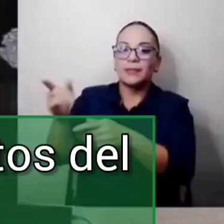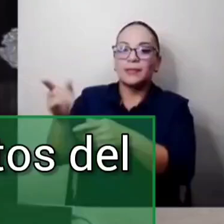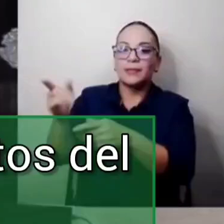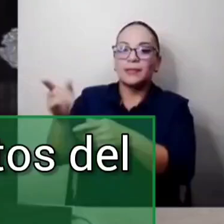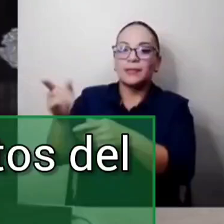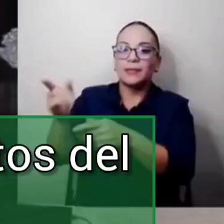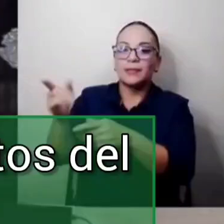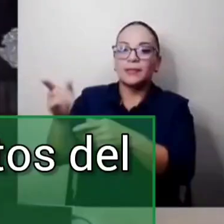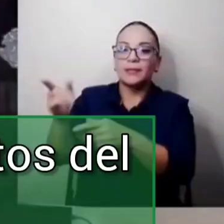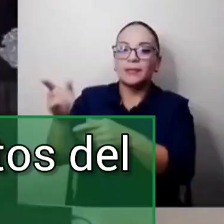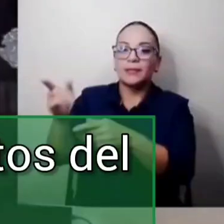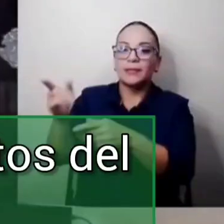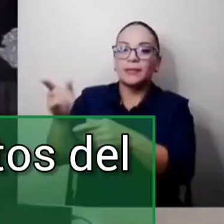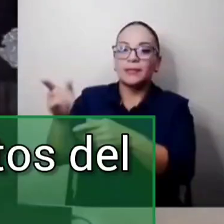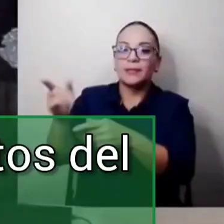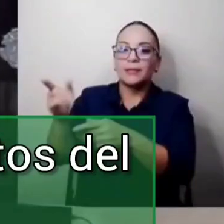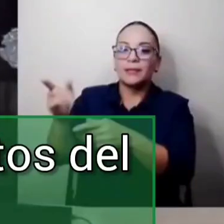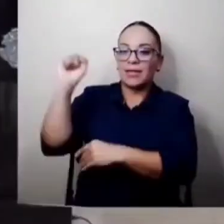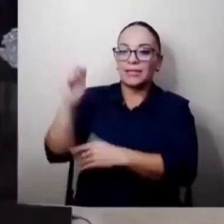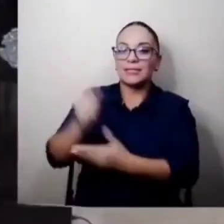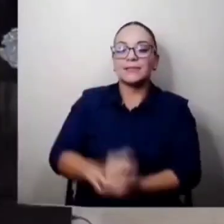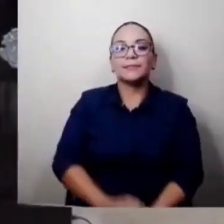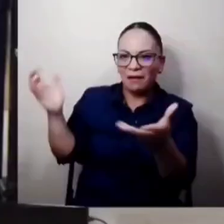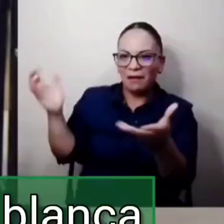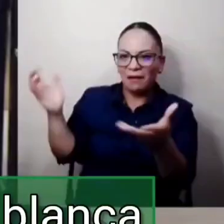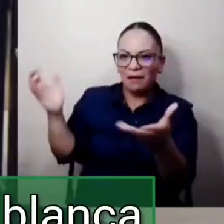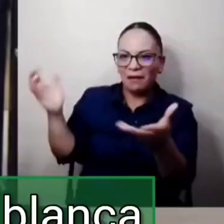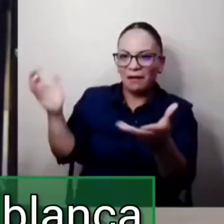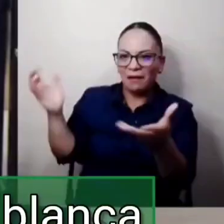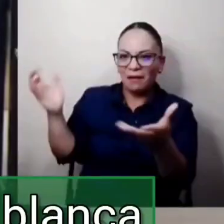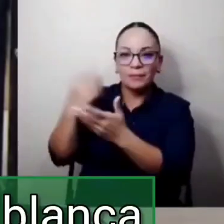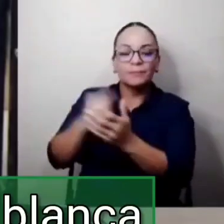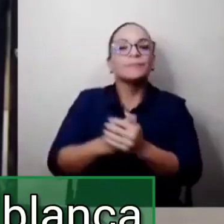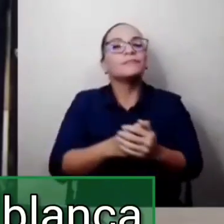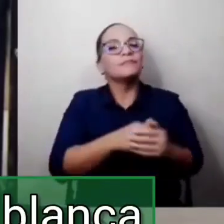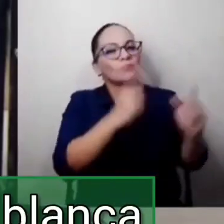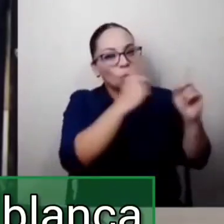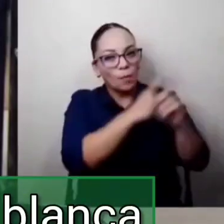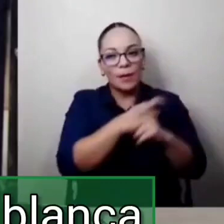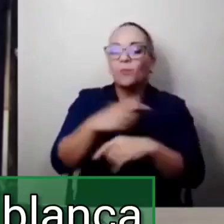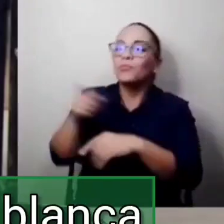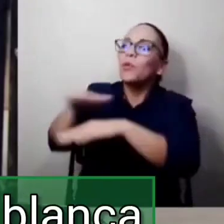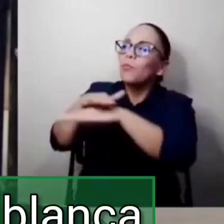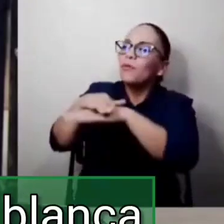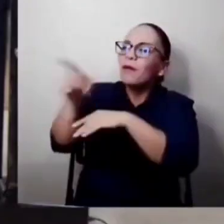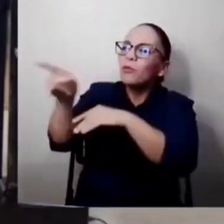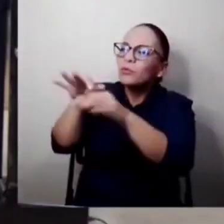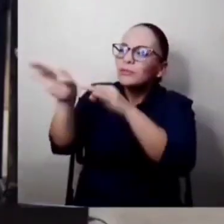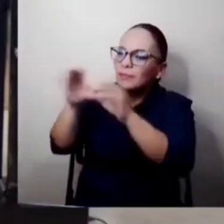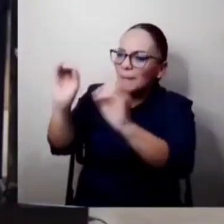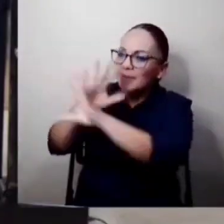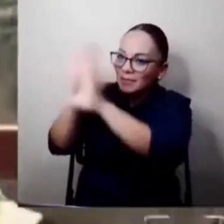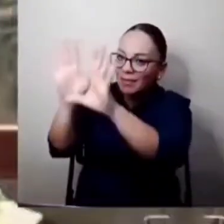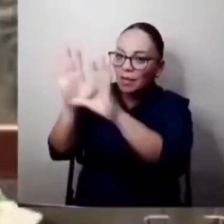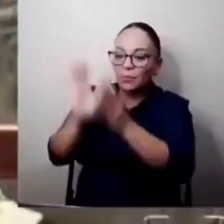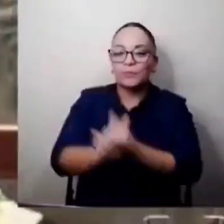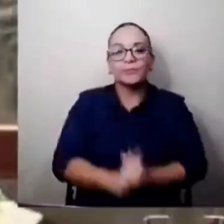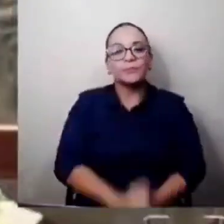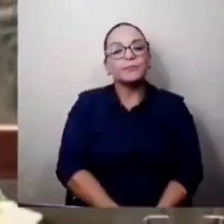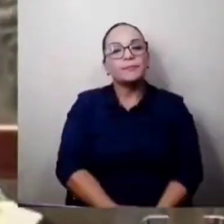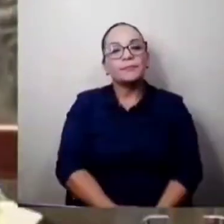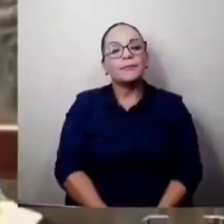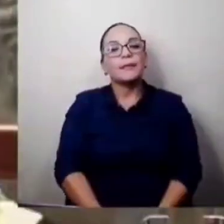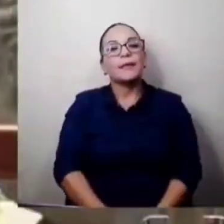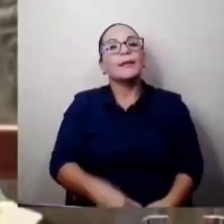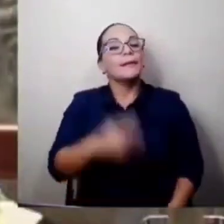de los sindicatos de maestría. ¿Por qué no lo explicamos en plática? Sí, bien, muy bien. El IDA es